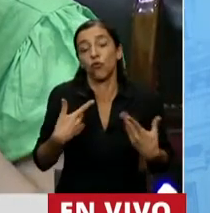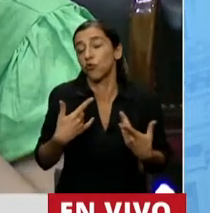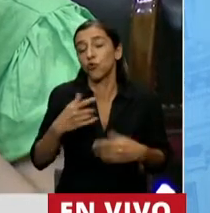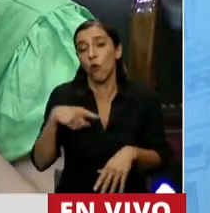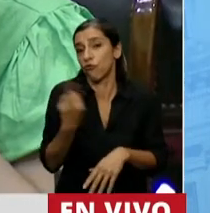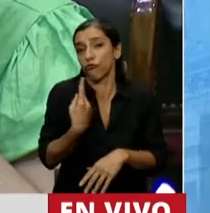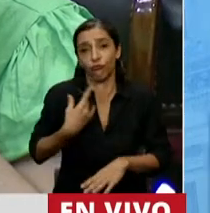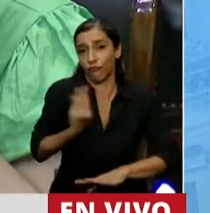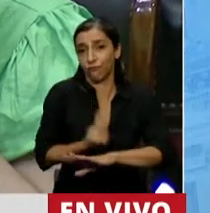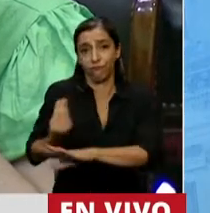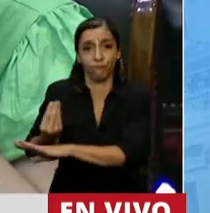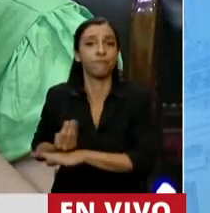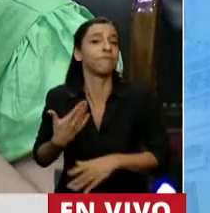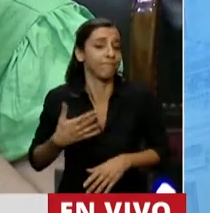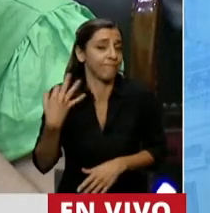de representar.